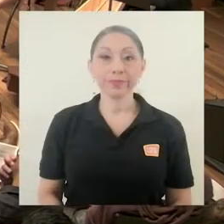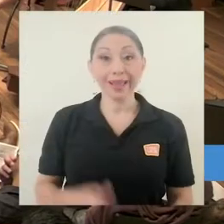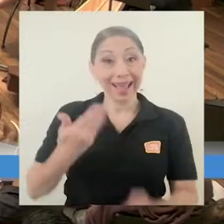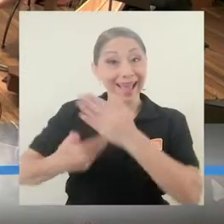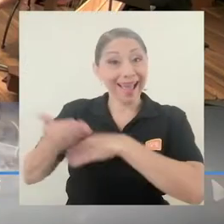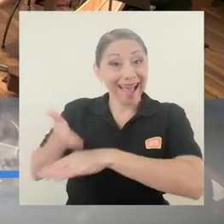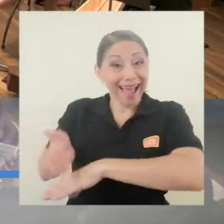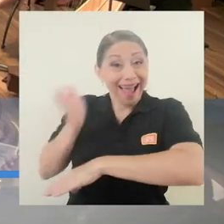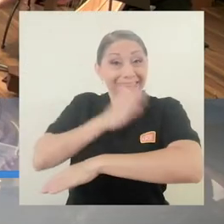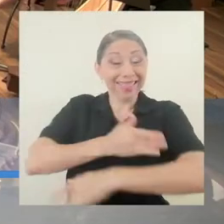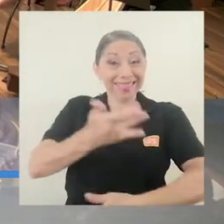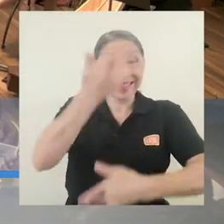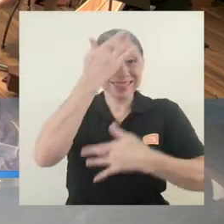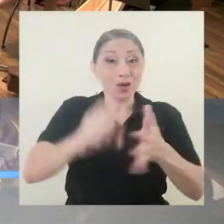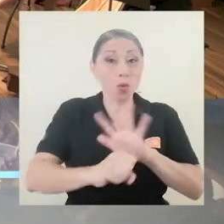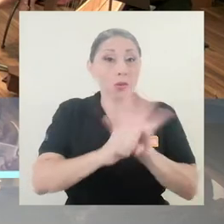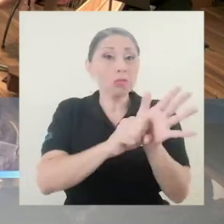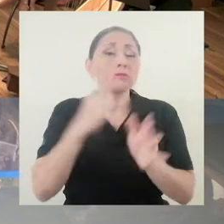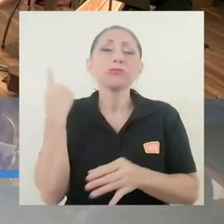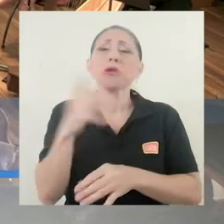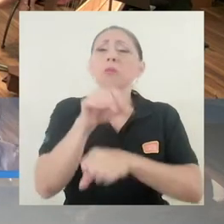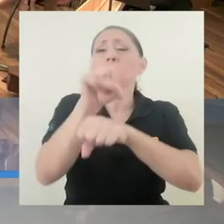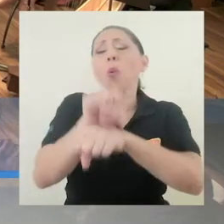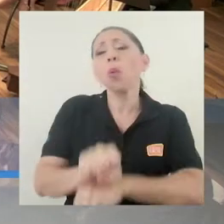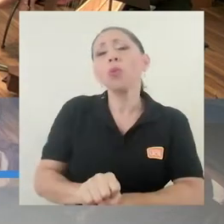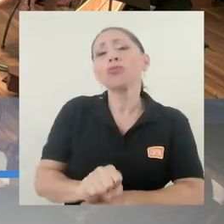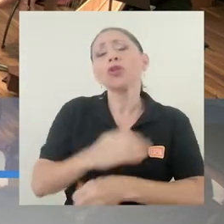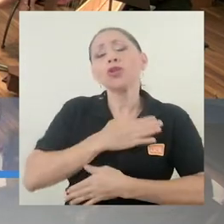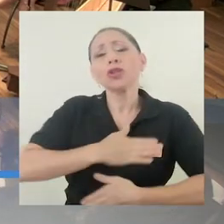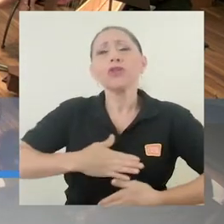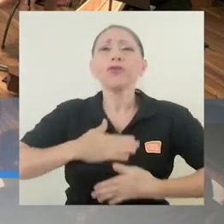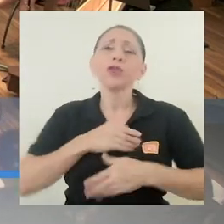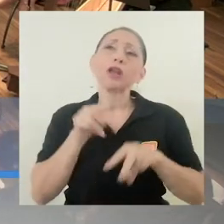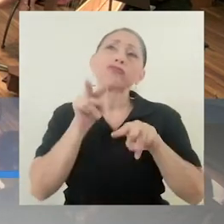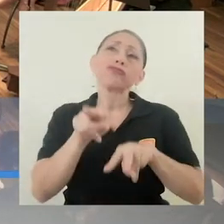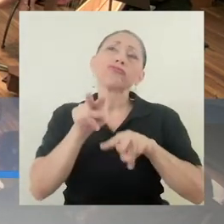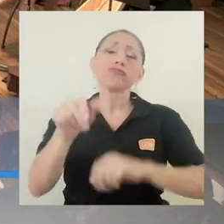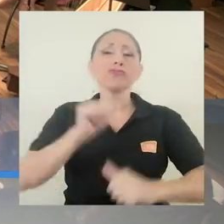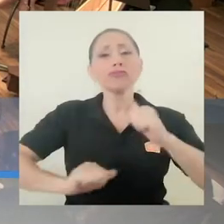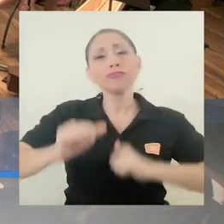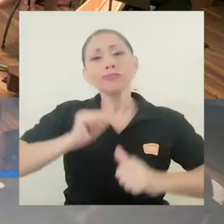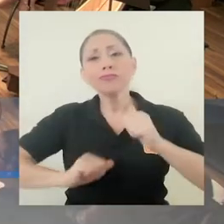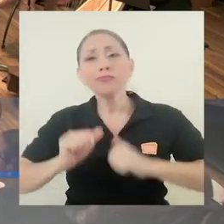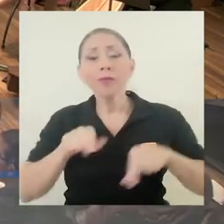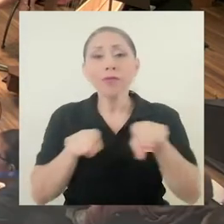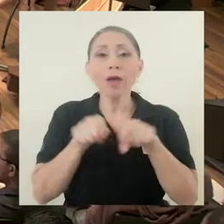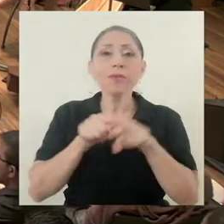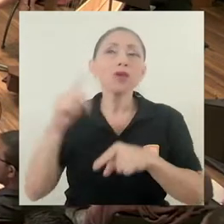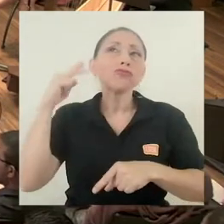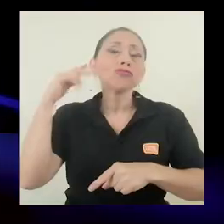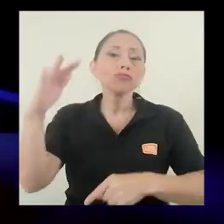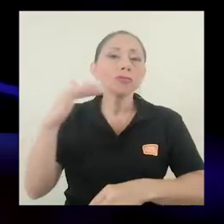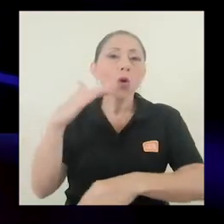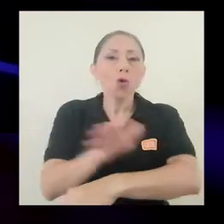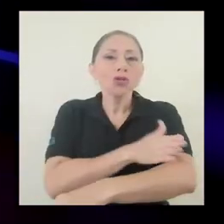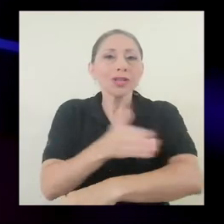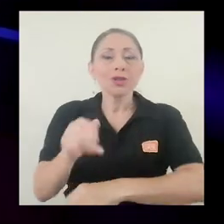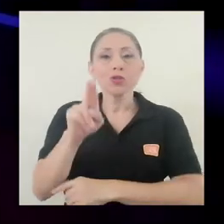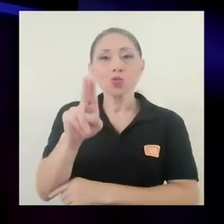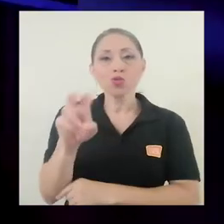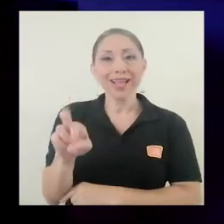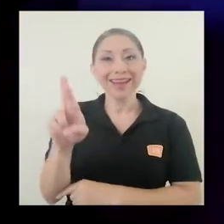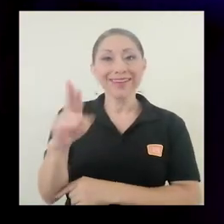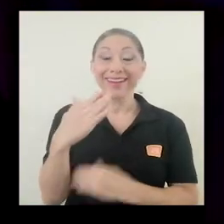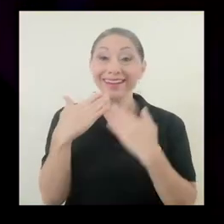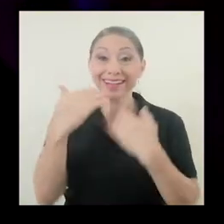Antes del COVID-19, era usual disfrutar de hermosas puestas en escena y conciertos en la UCR, gracias a la